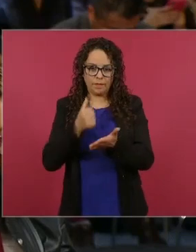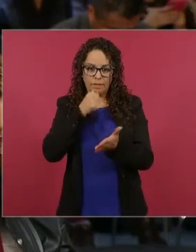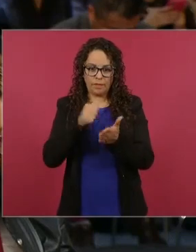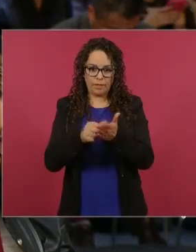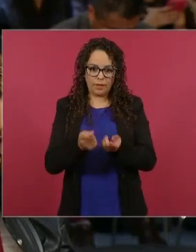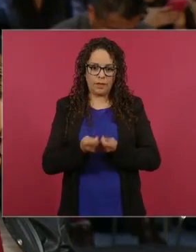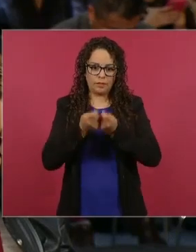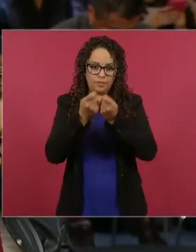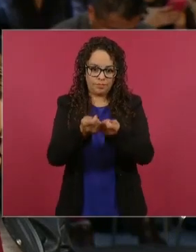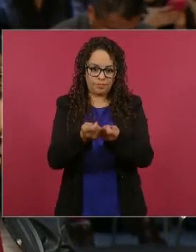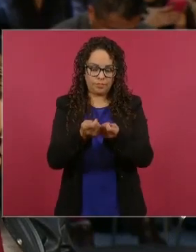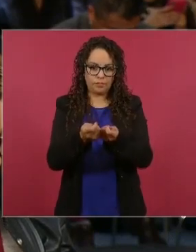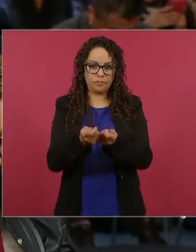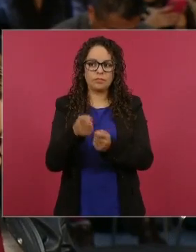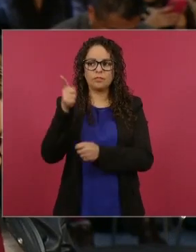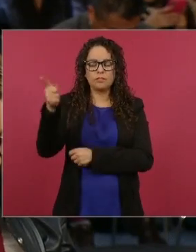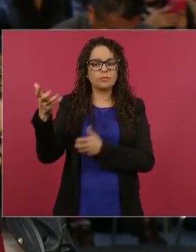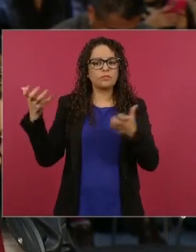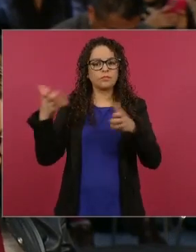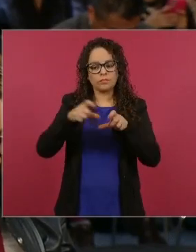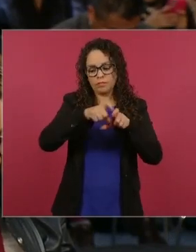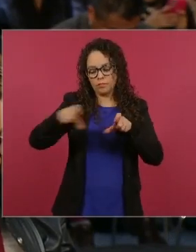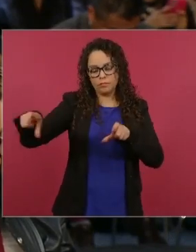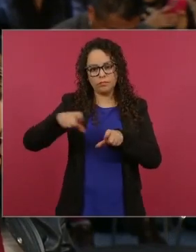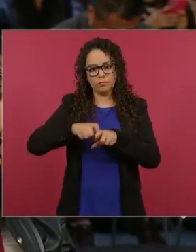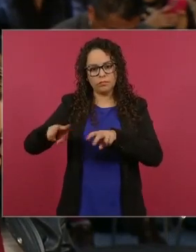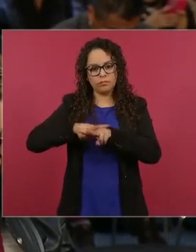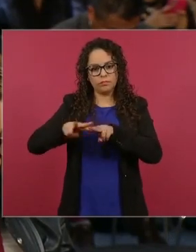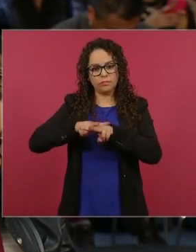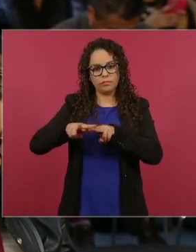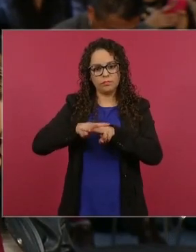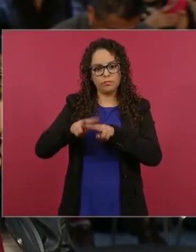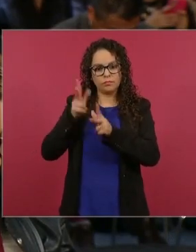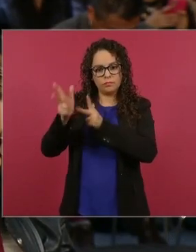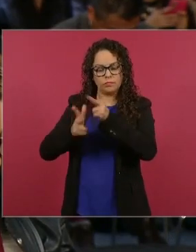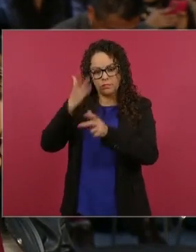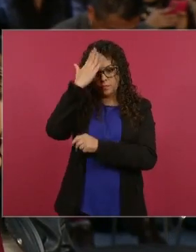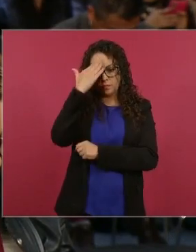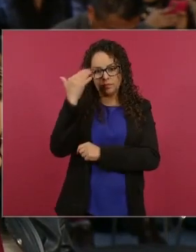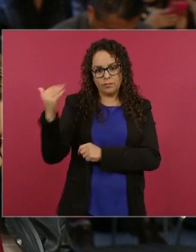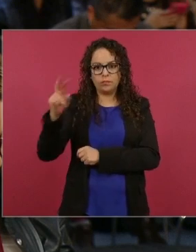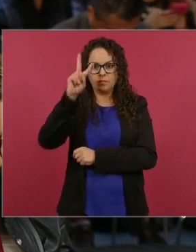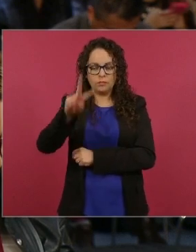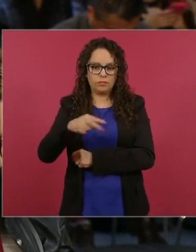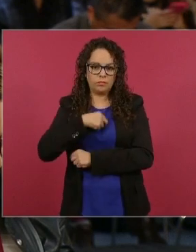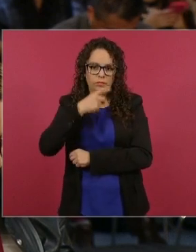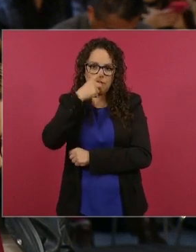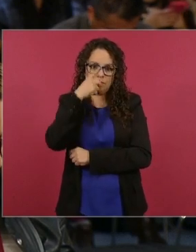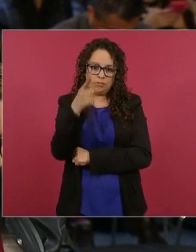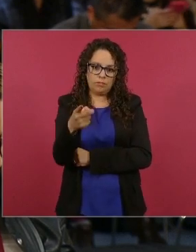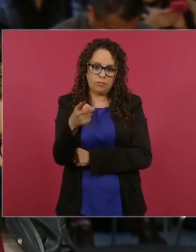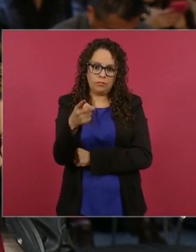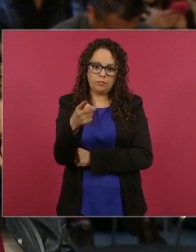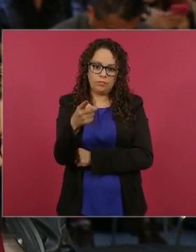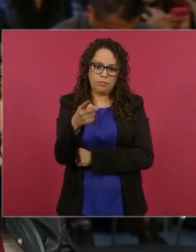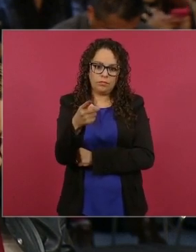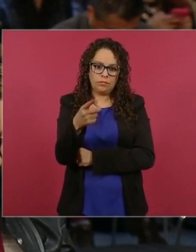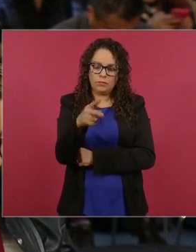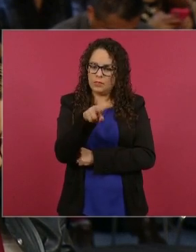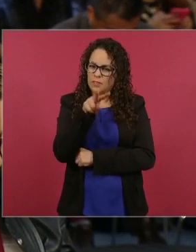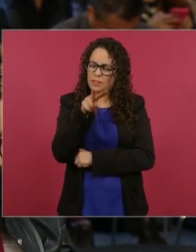balasto sobre el Tren Maya lo digo con honestidad señor presidente me dio mucho gusto escuchar